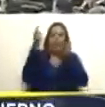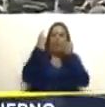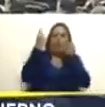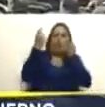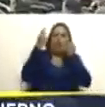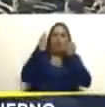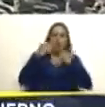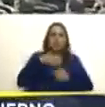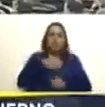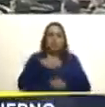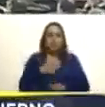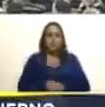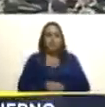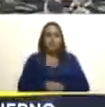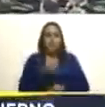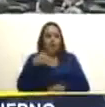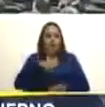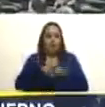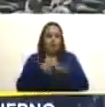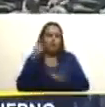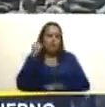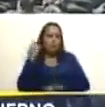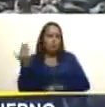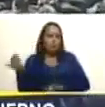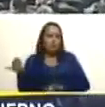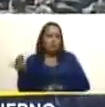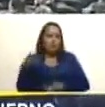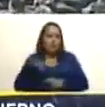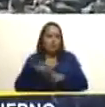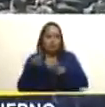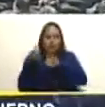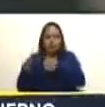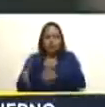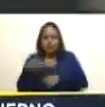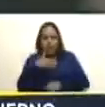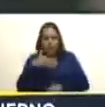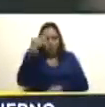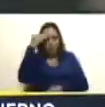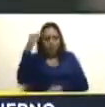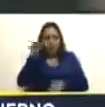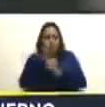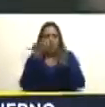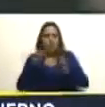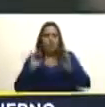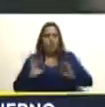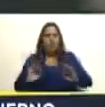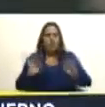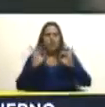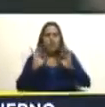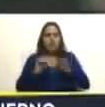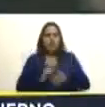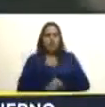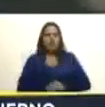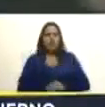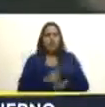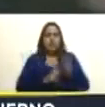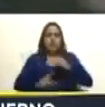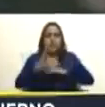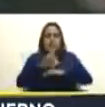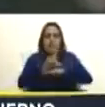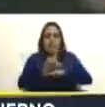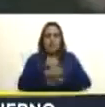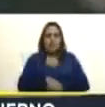ahí está Silita al lado quiero saludar de manera muy especial a la licenciada